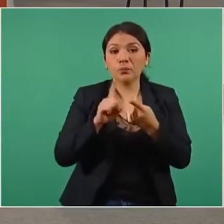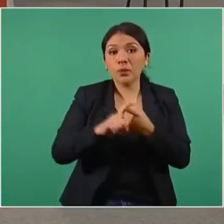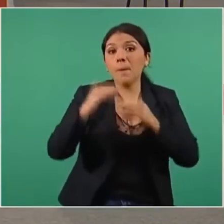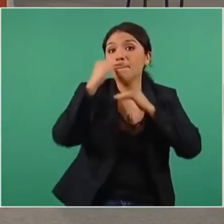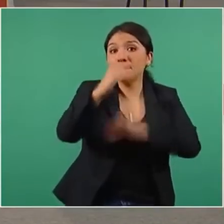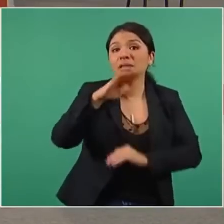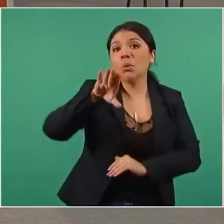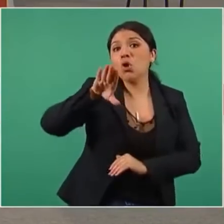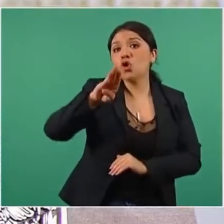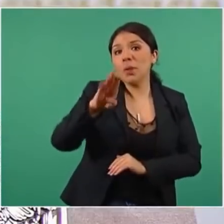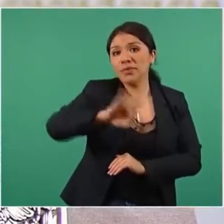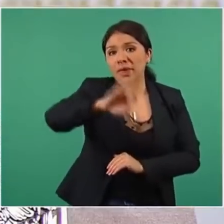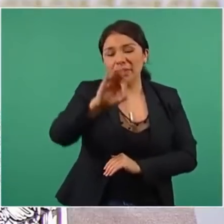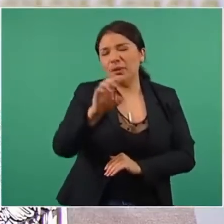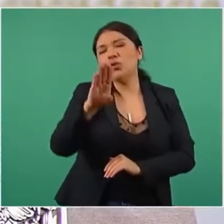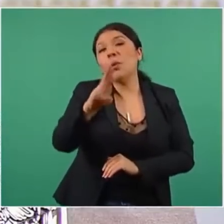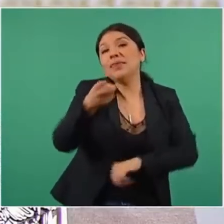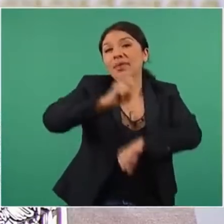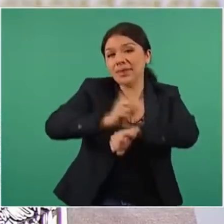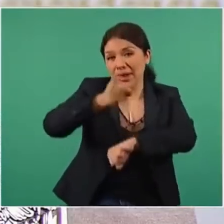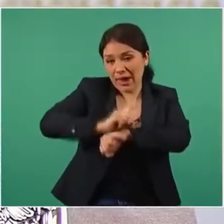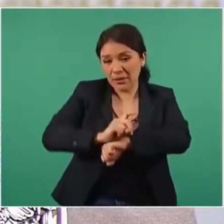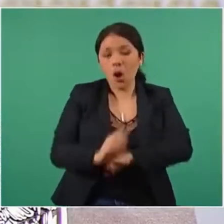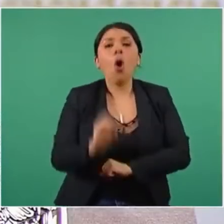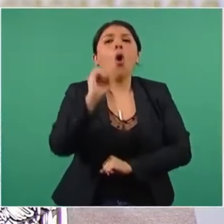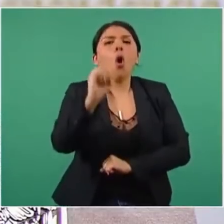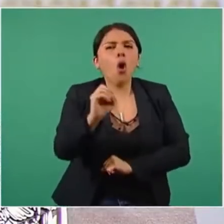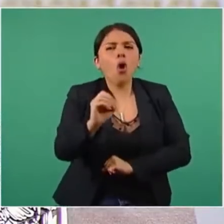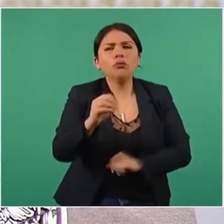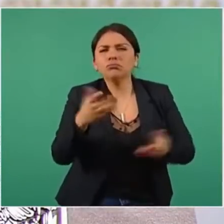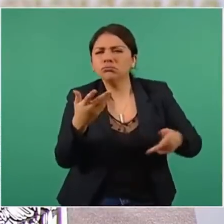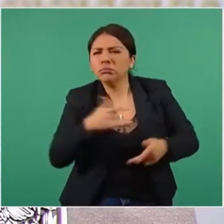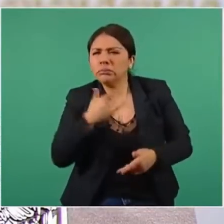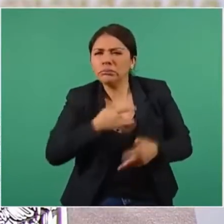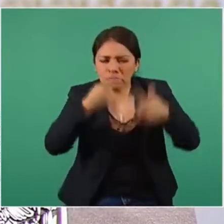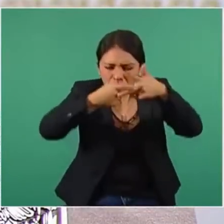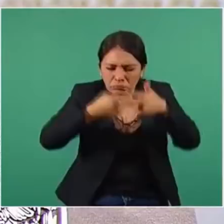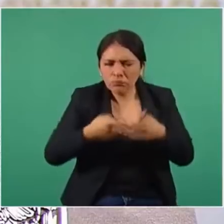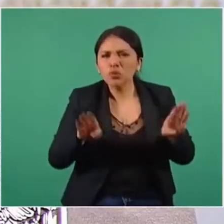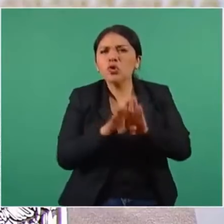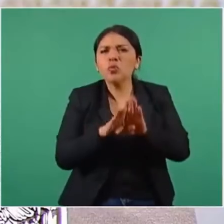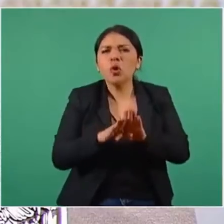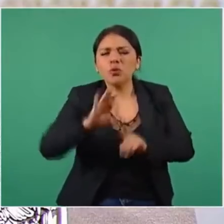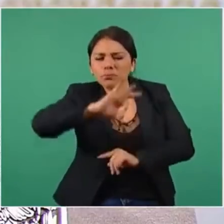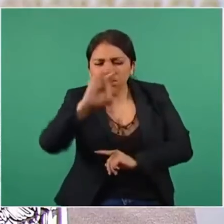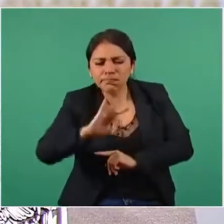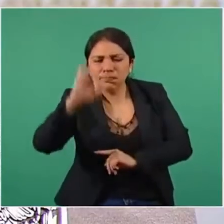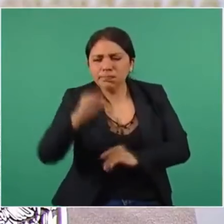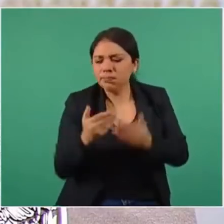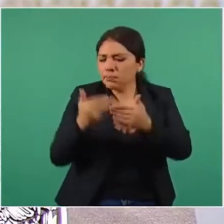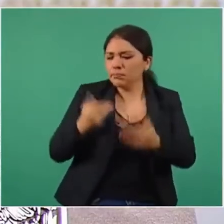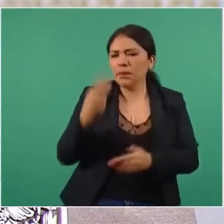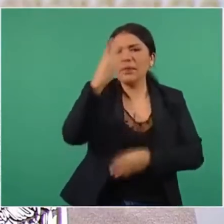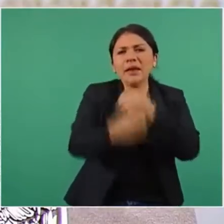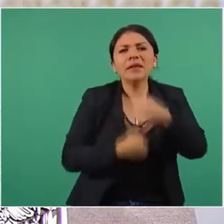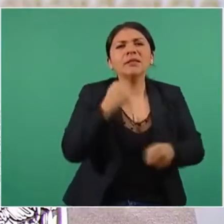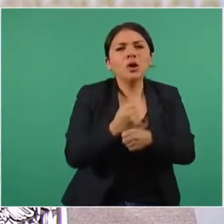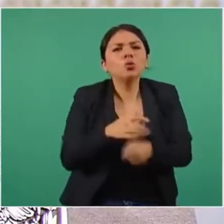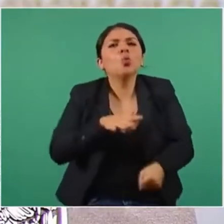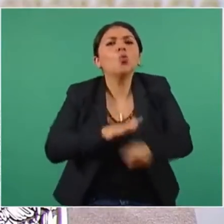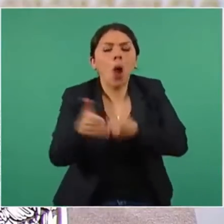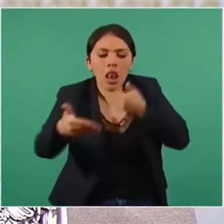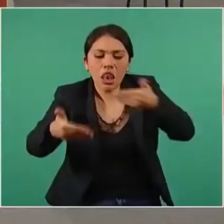días o el promedio de los últimos tres años, lo que resulte más favorable